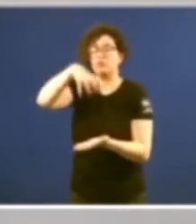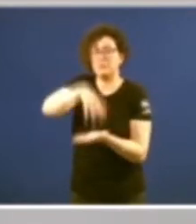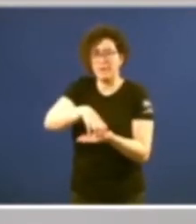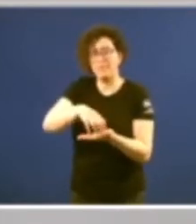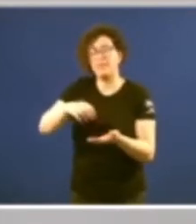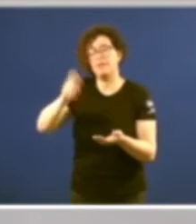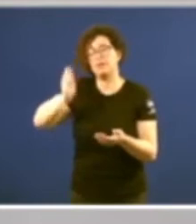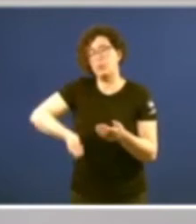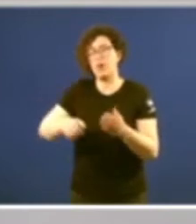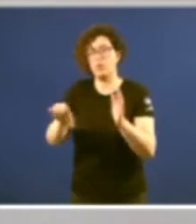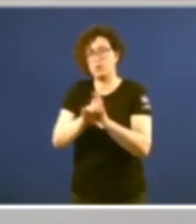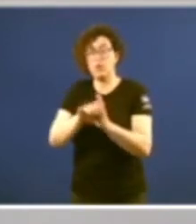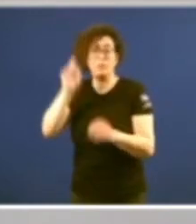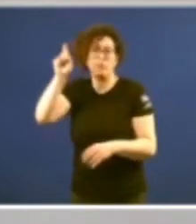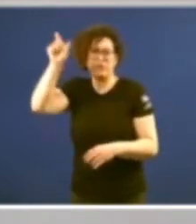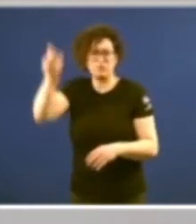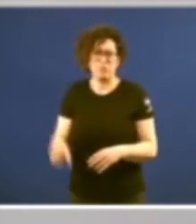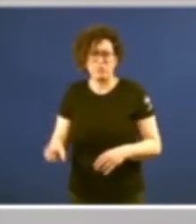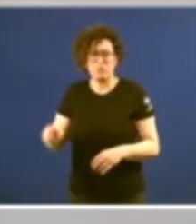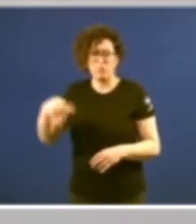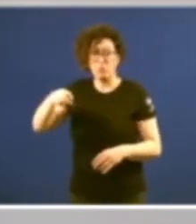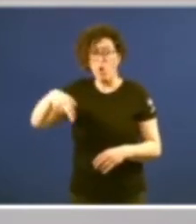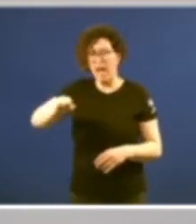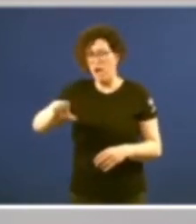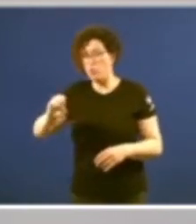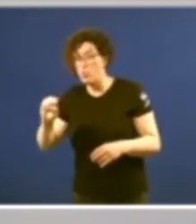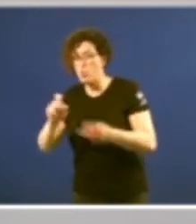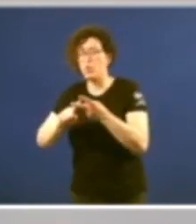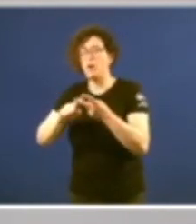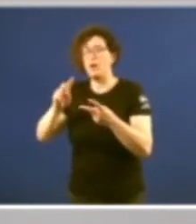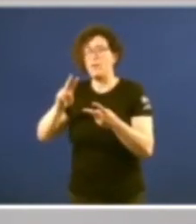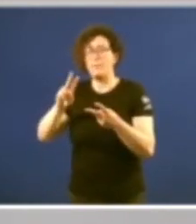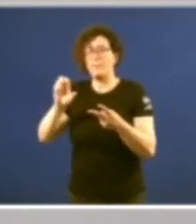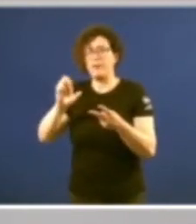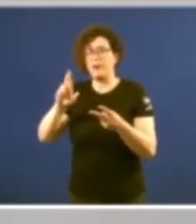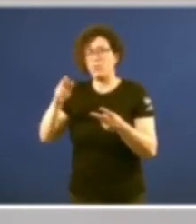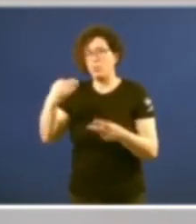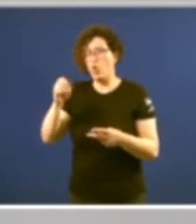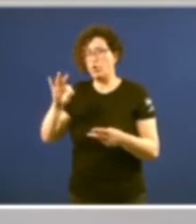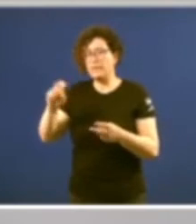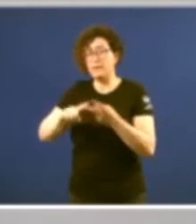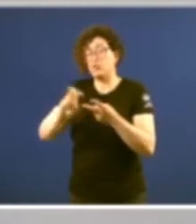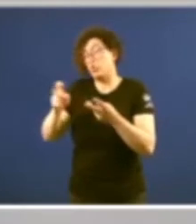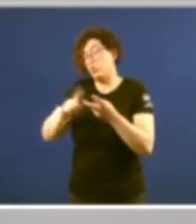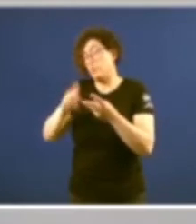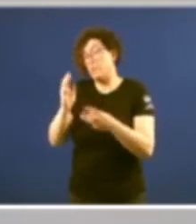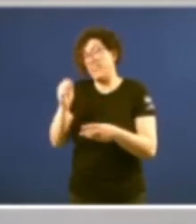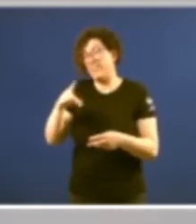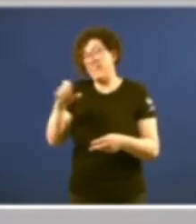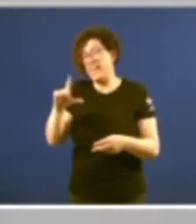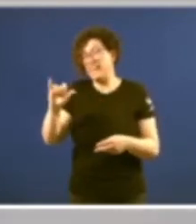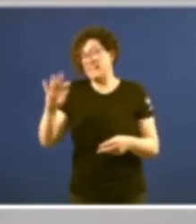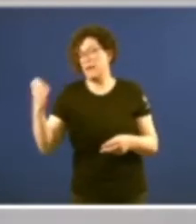presencia dos profesores Roberto Mónaco, con o profesor Bergottini, con o profesor Vandelli, tristemente fallecido, hace